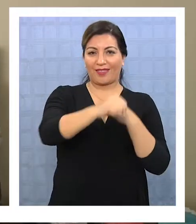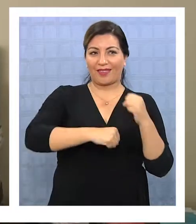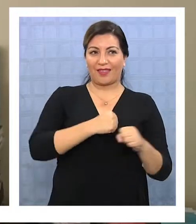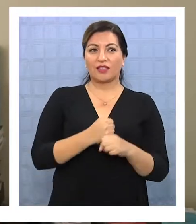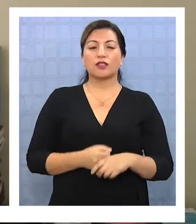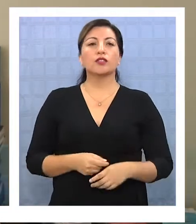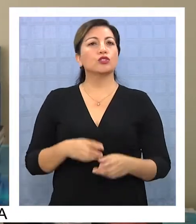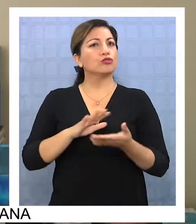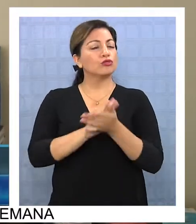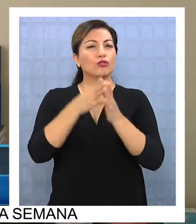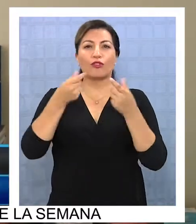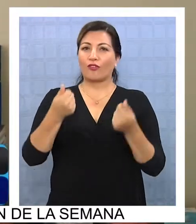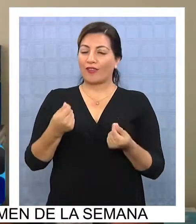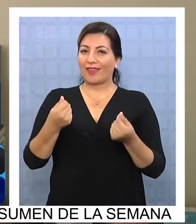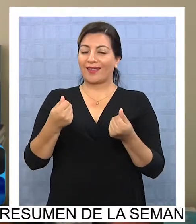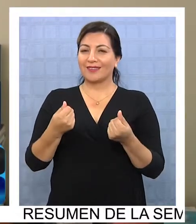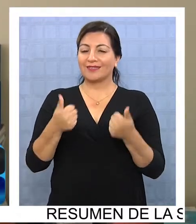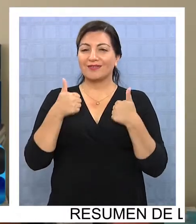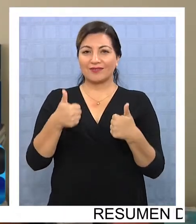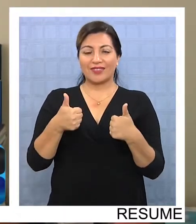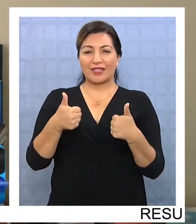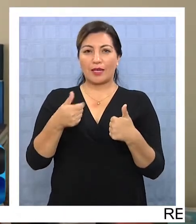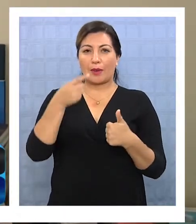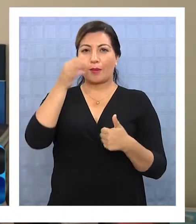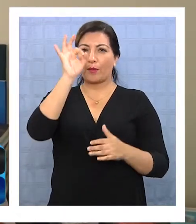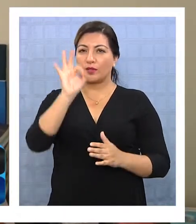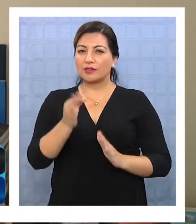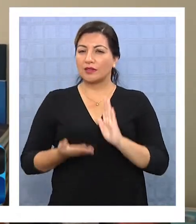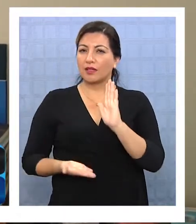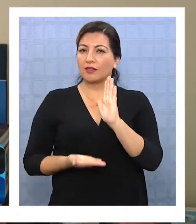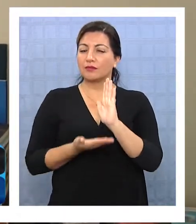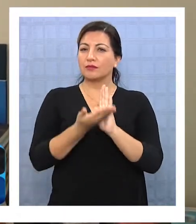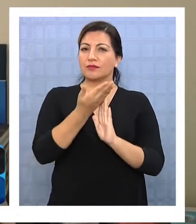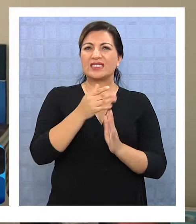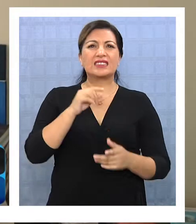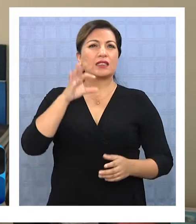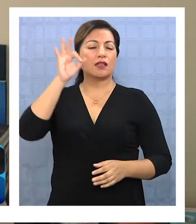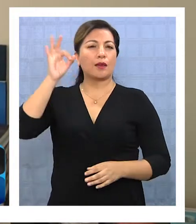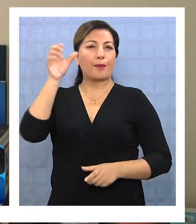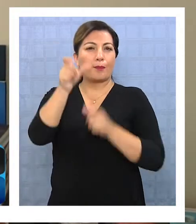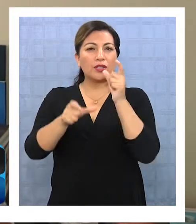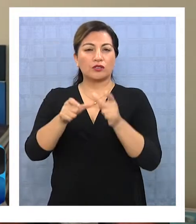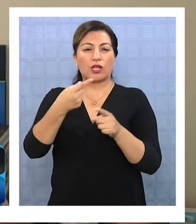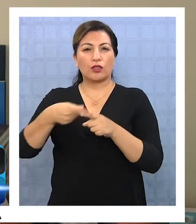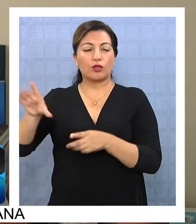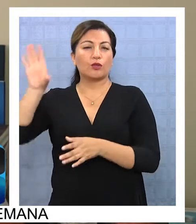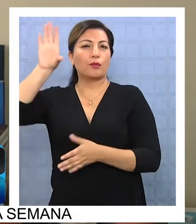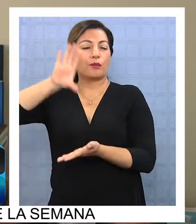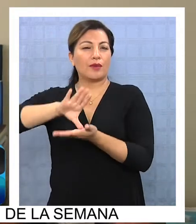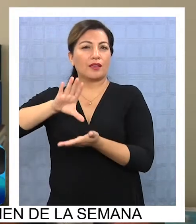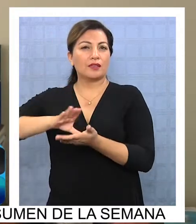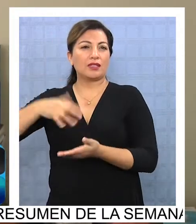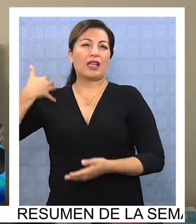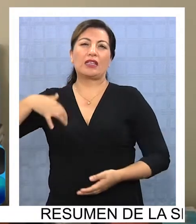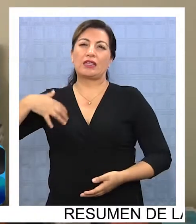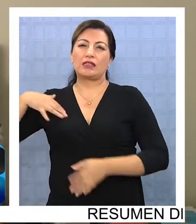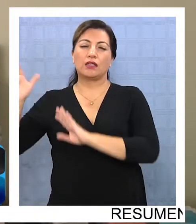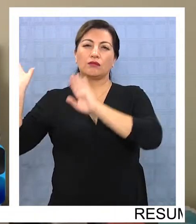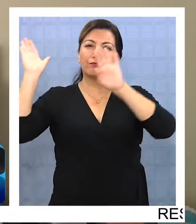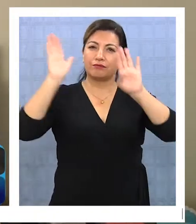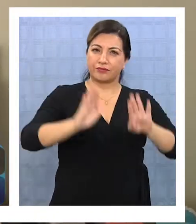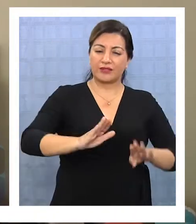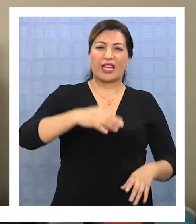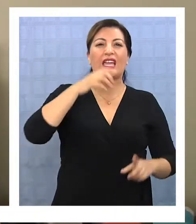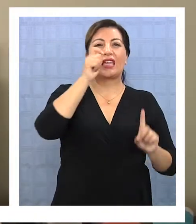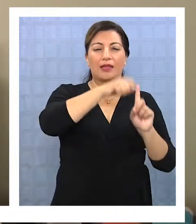estado bastante bien, ya había un incremento muy alto de turistas tanto nacionales como argentinos en esta fecha de enero. Ahora viene el